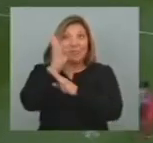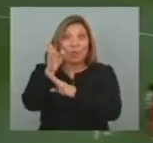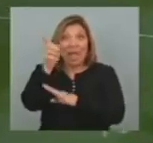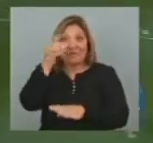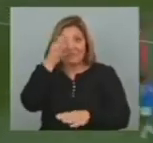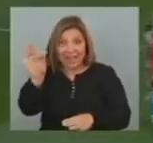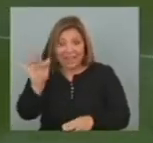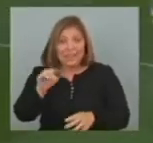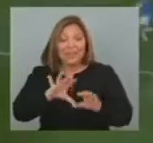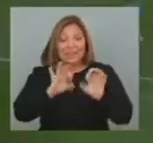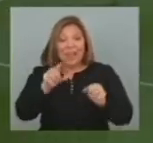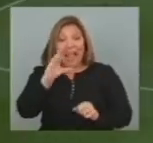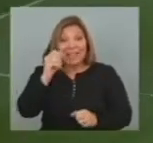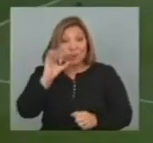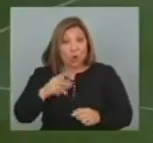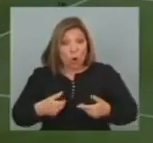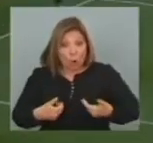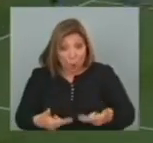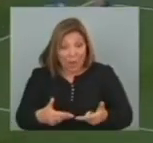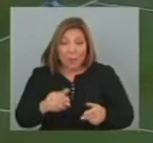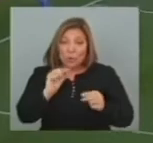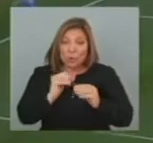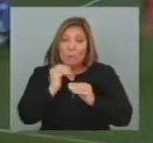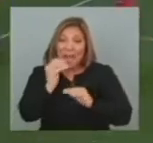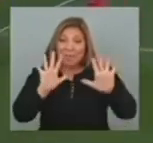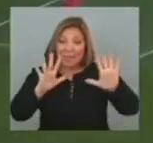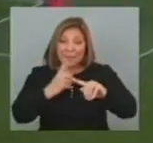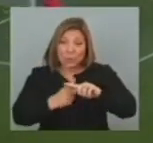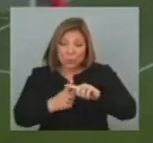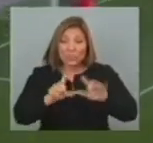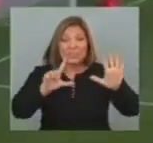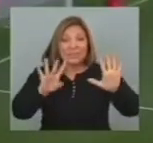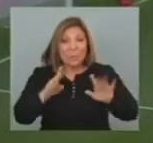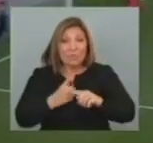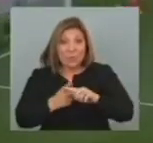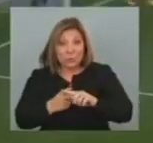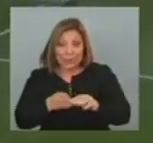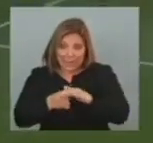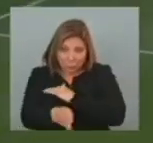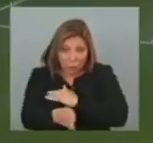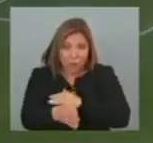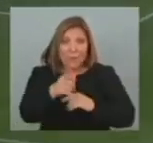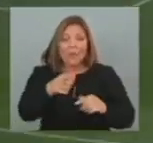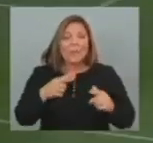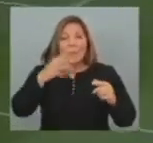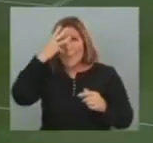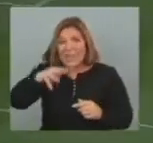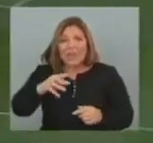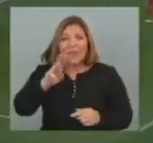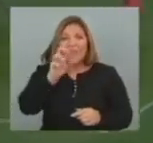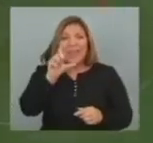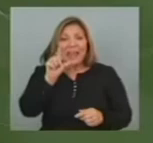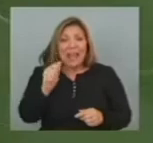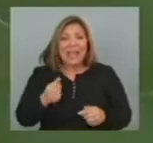Gonzalo El Chori Castro Uruguayo Jugó un poco más De 10 minutos Entró a los 79 En el partido El protagonista El mexicano Carlos Vela